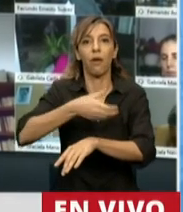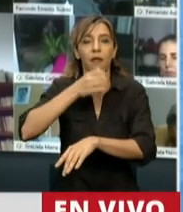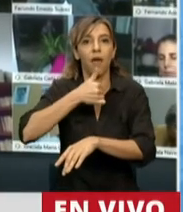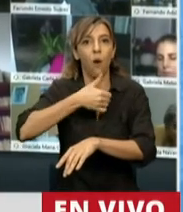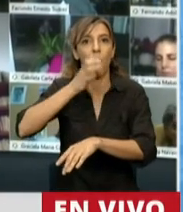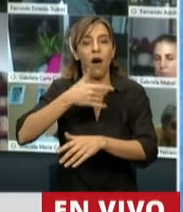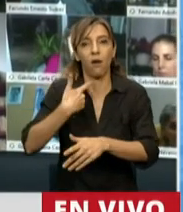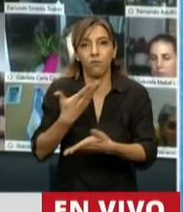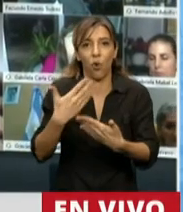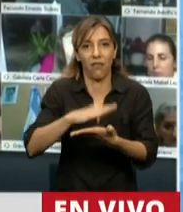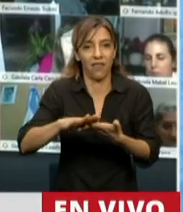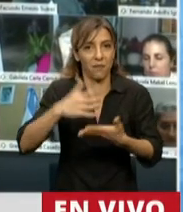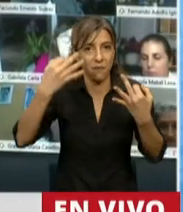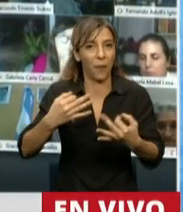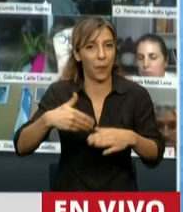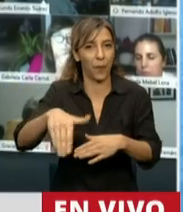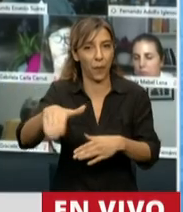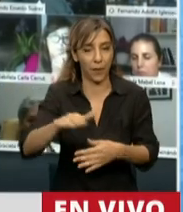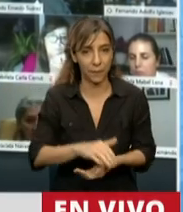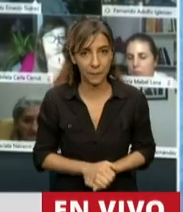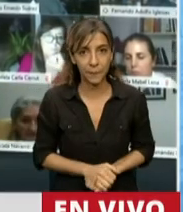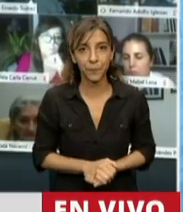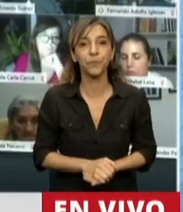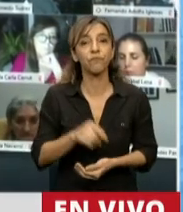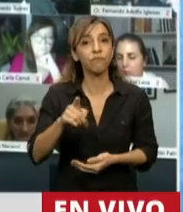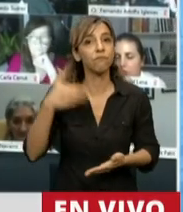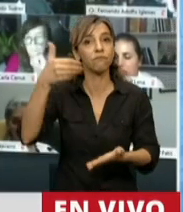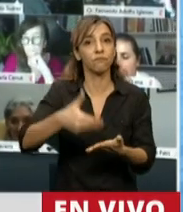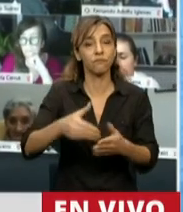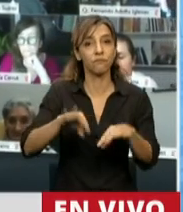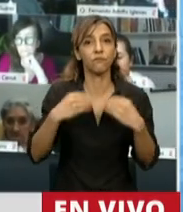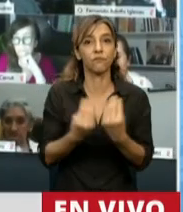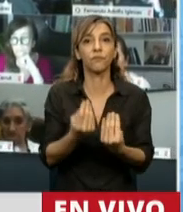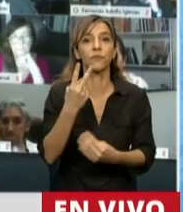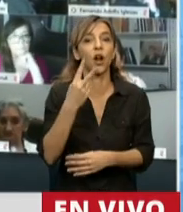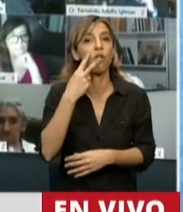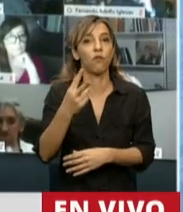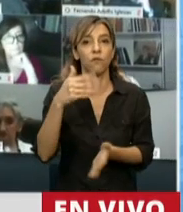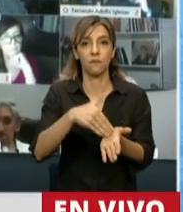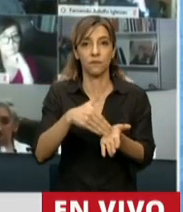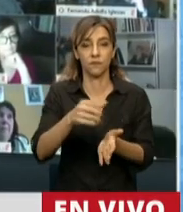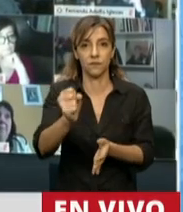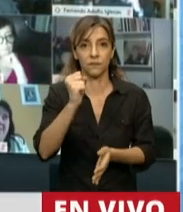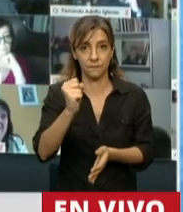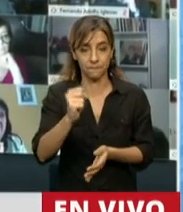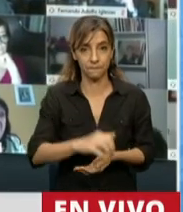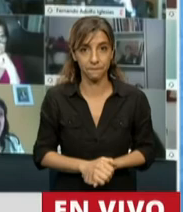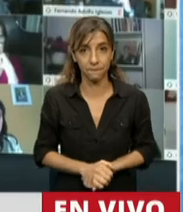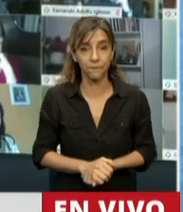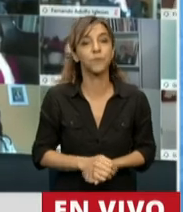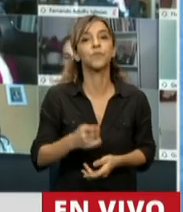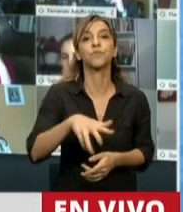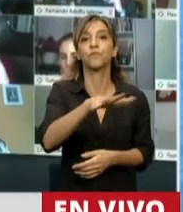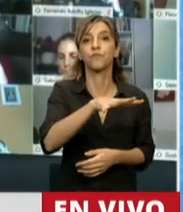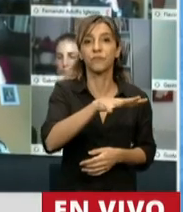Una obra aproximadamente que va a llevar una inversión de 2.000 millones de pesos. Un agueducto en el departamento de